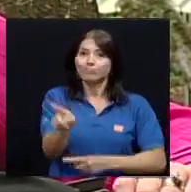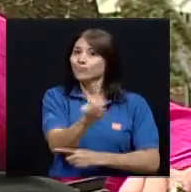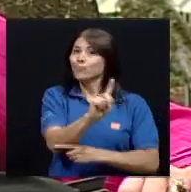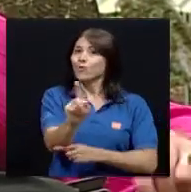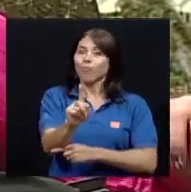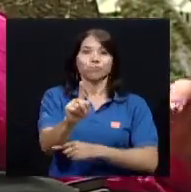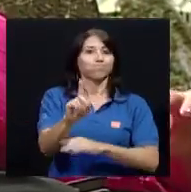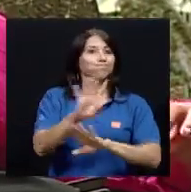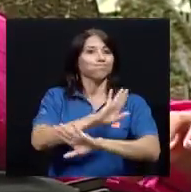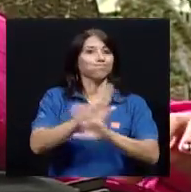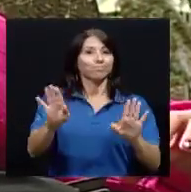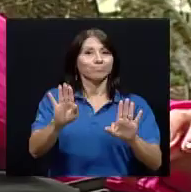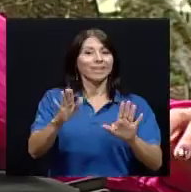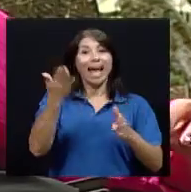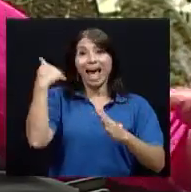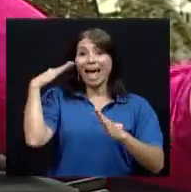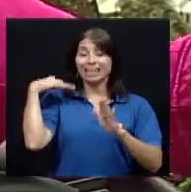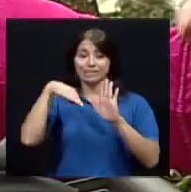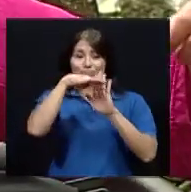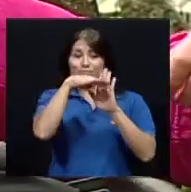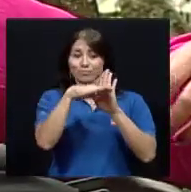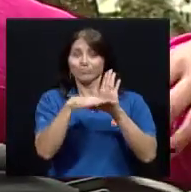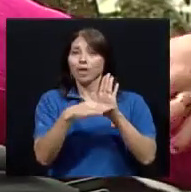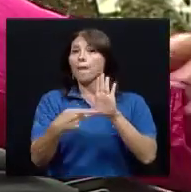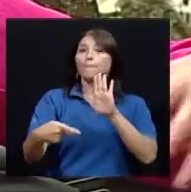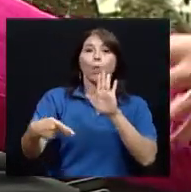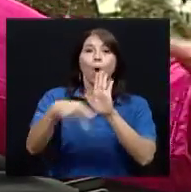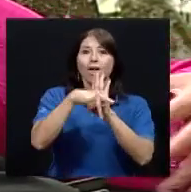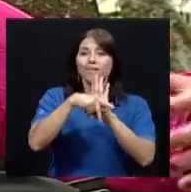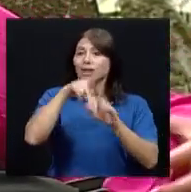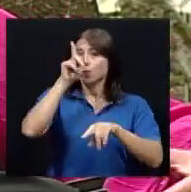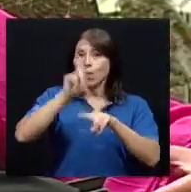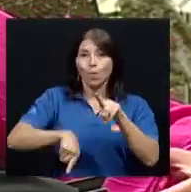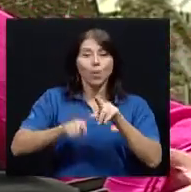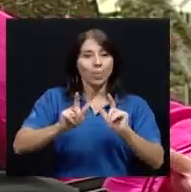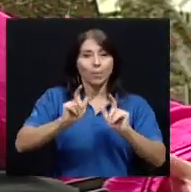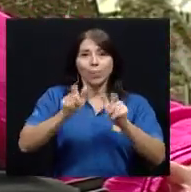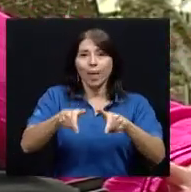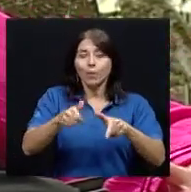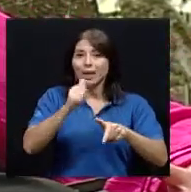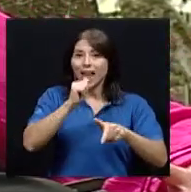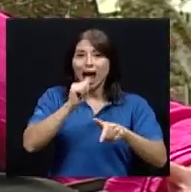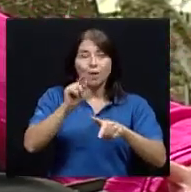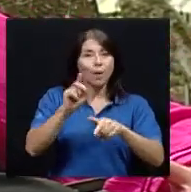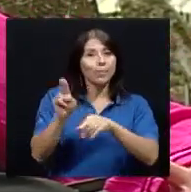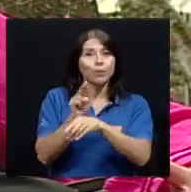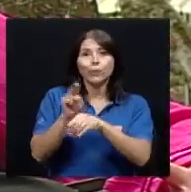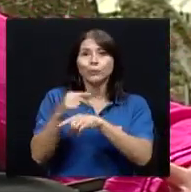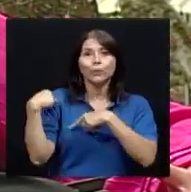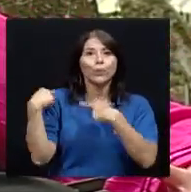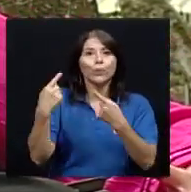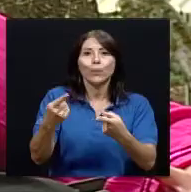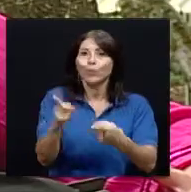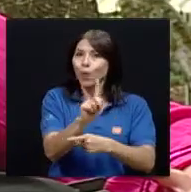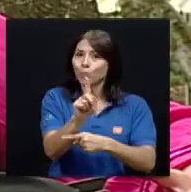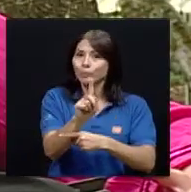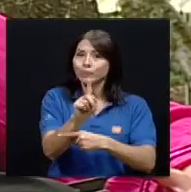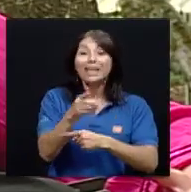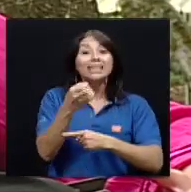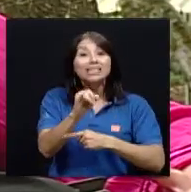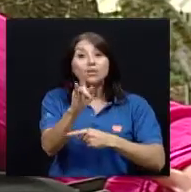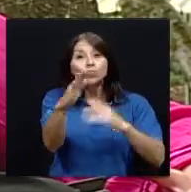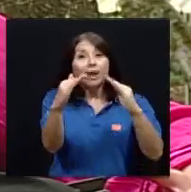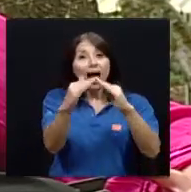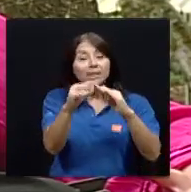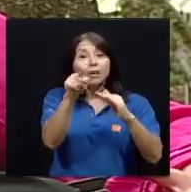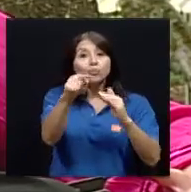utilizar los fregaderos donde botarlo en el agua de uso común como no se debe hacer esto qué es que se le debe decir al paciente si usted